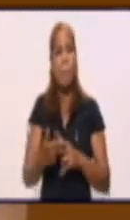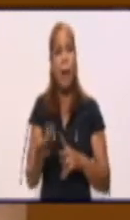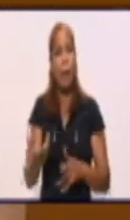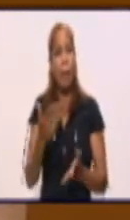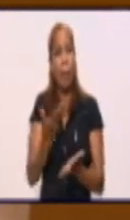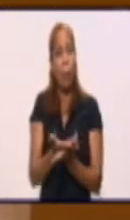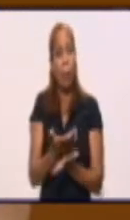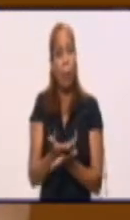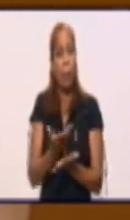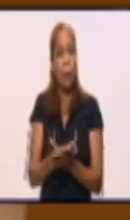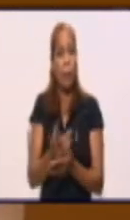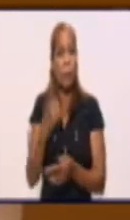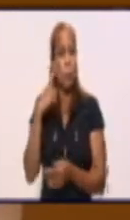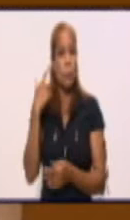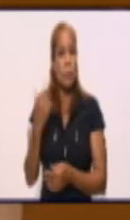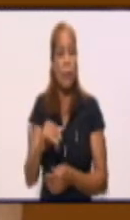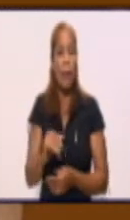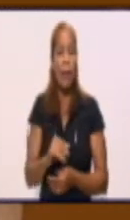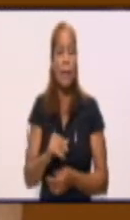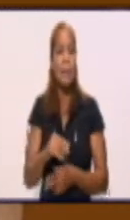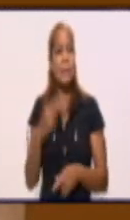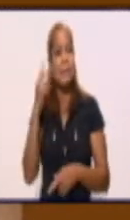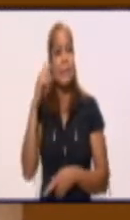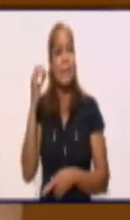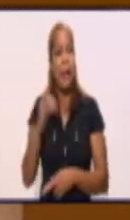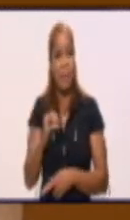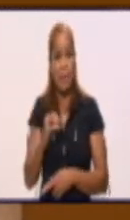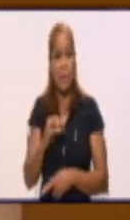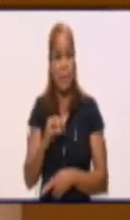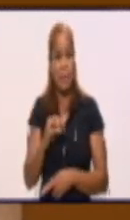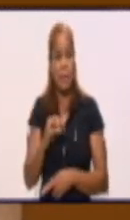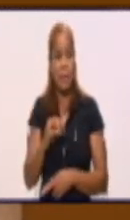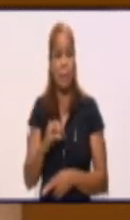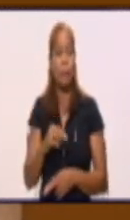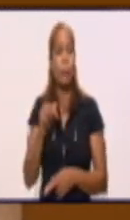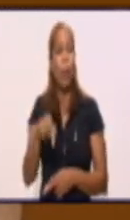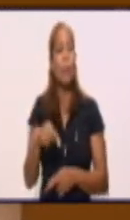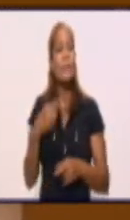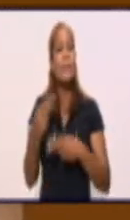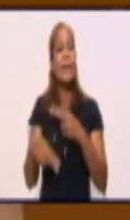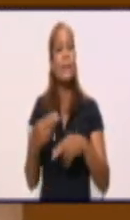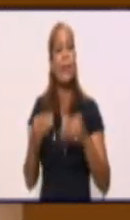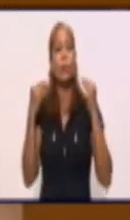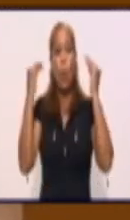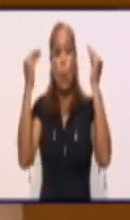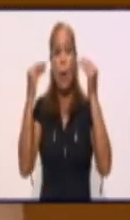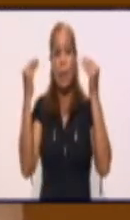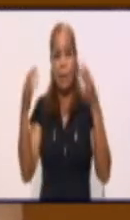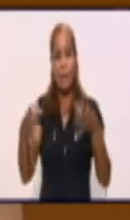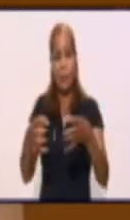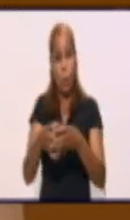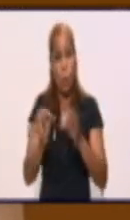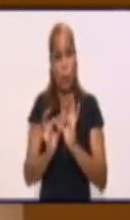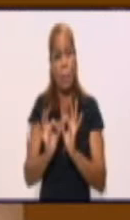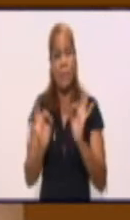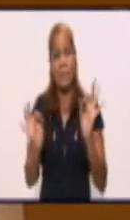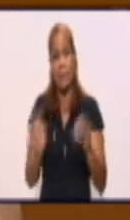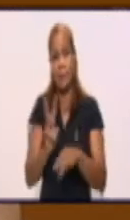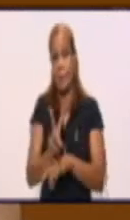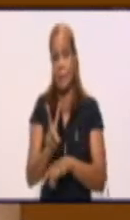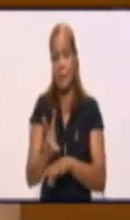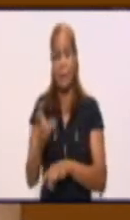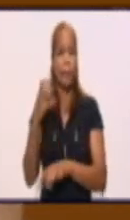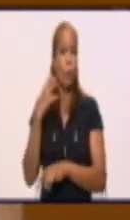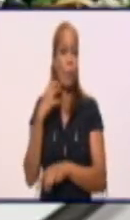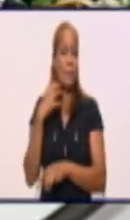propone la apertura de eventos allí comunitarios. Se está haciendo ese análisis hoy allí. Y Río Cauto tiene esos dos eventos